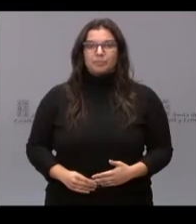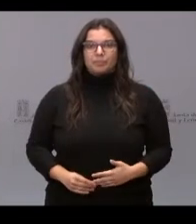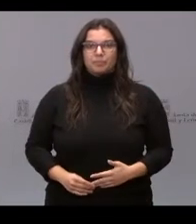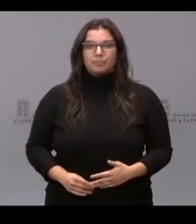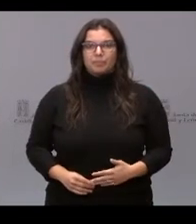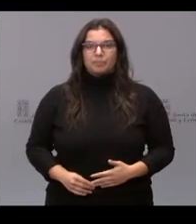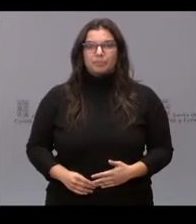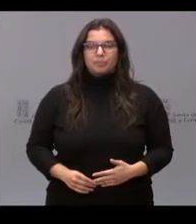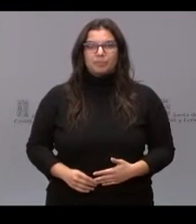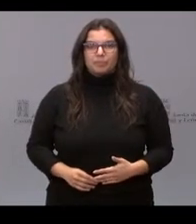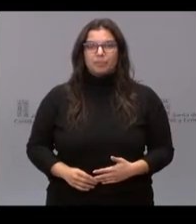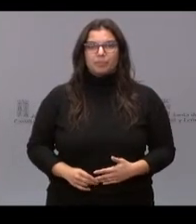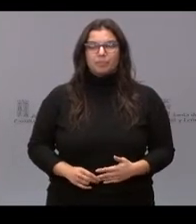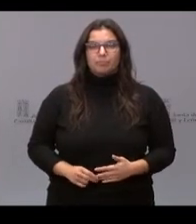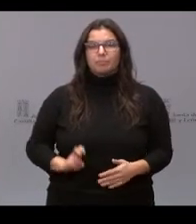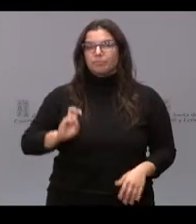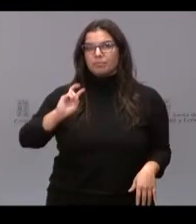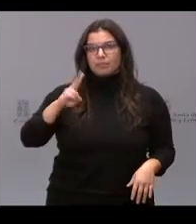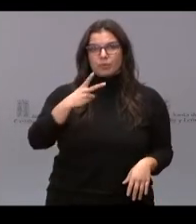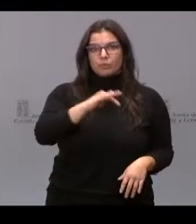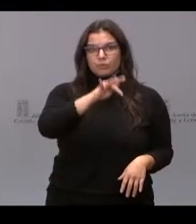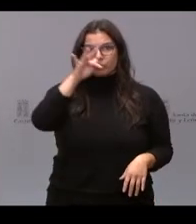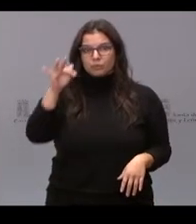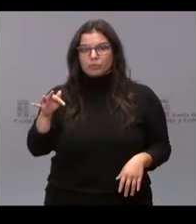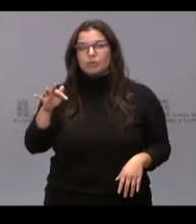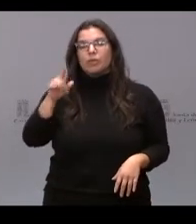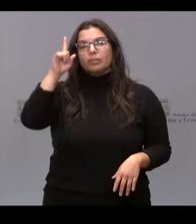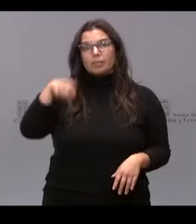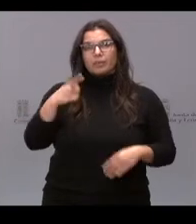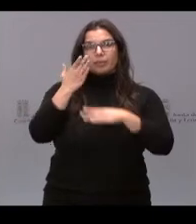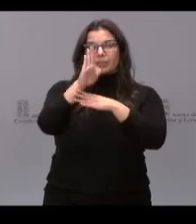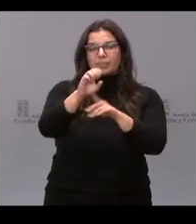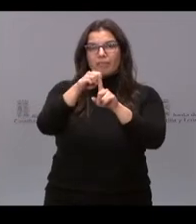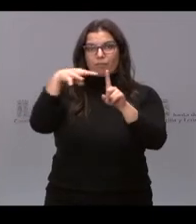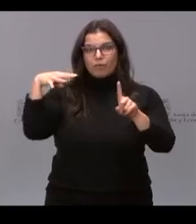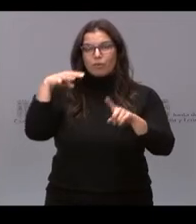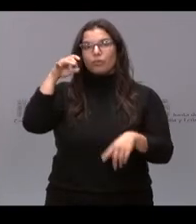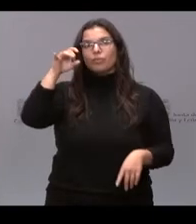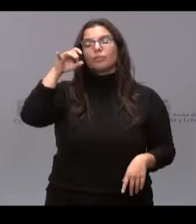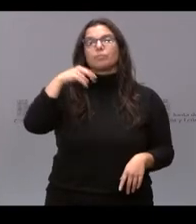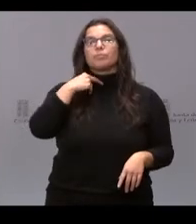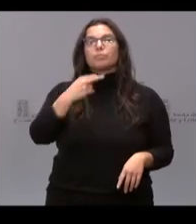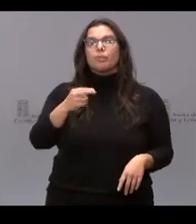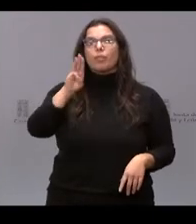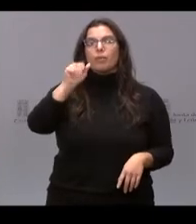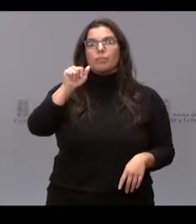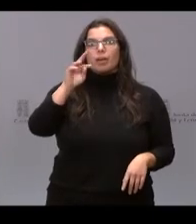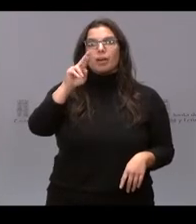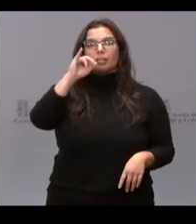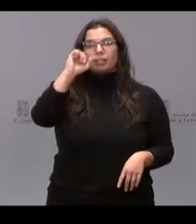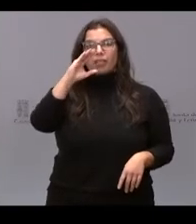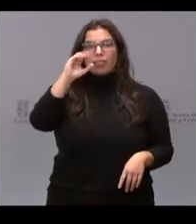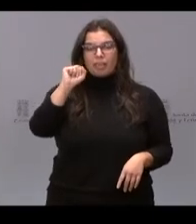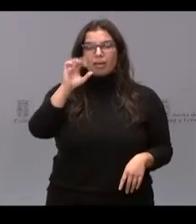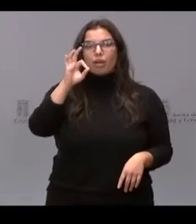En segundo lugar, y también en representación del foro, interviene Patricia Olmedo